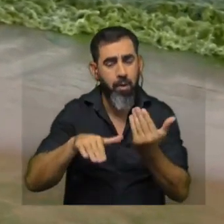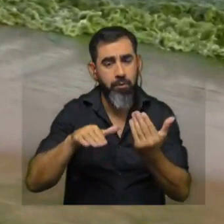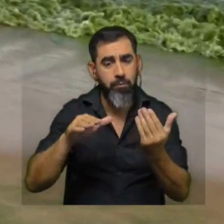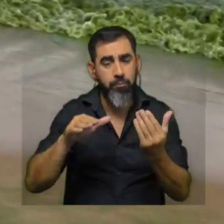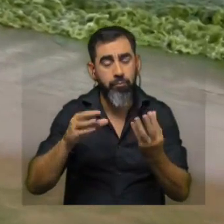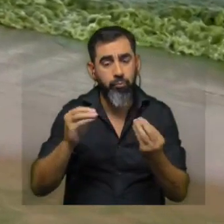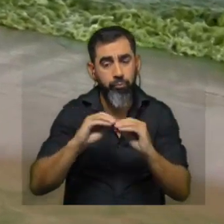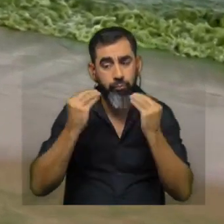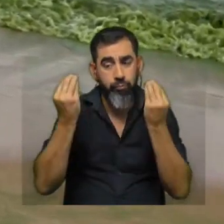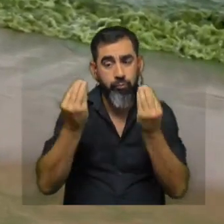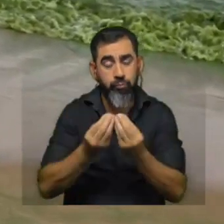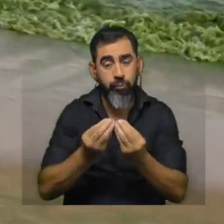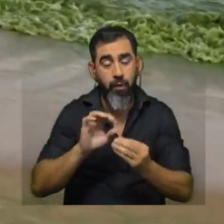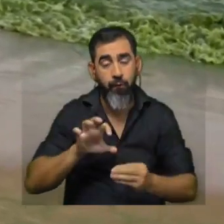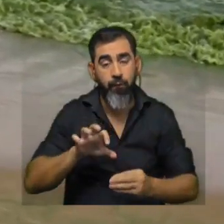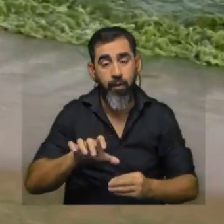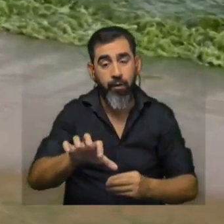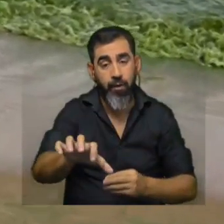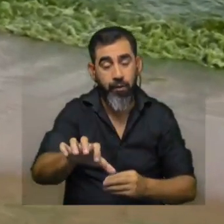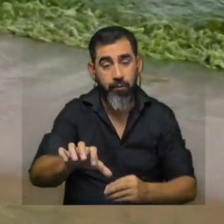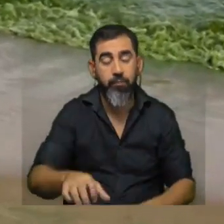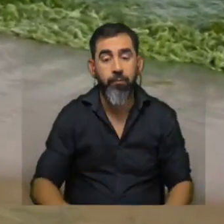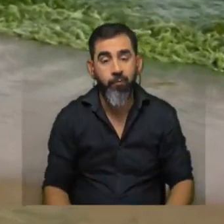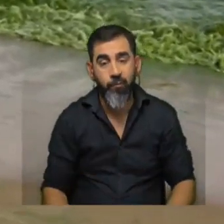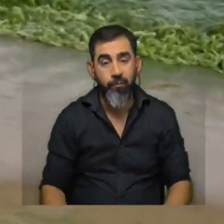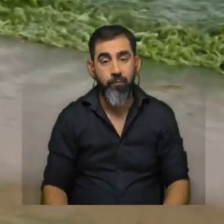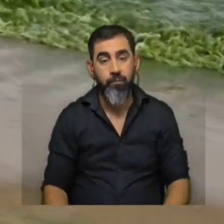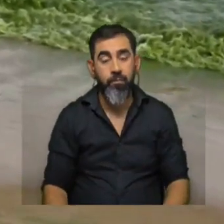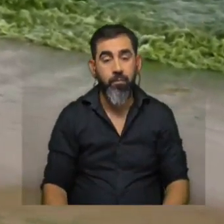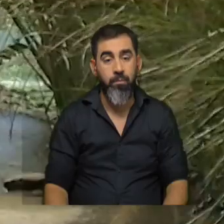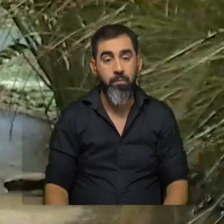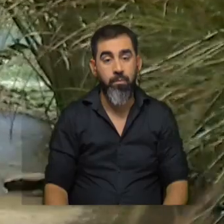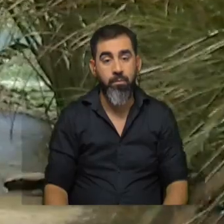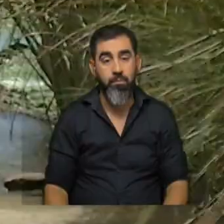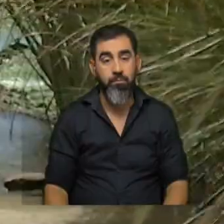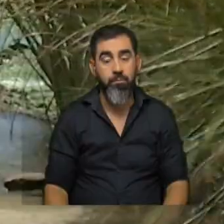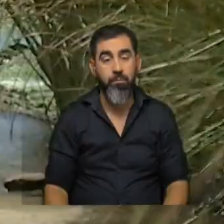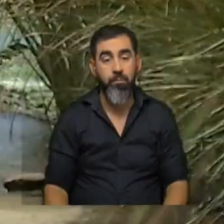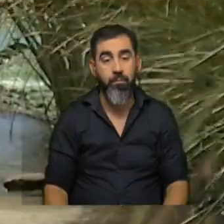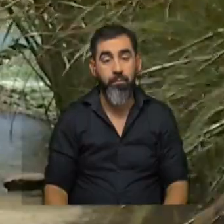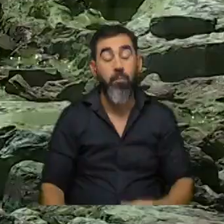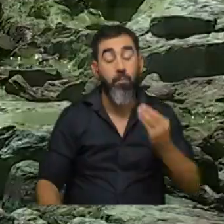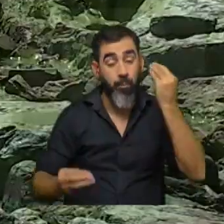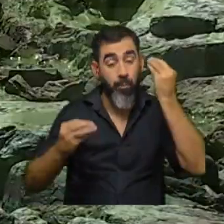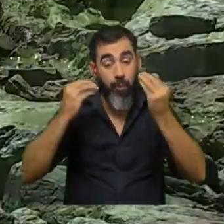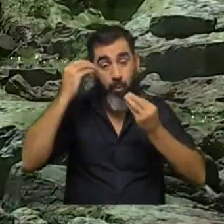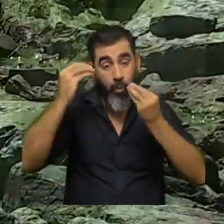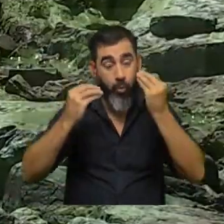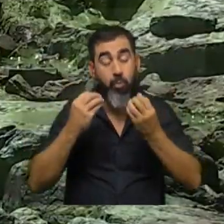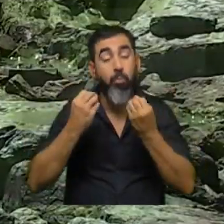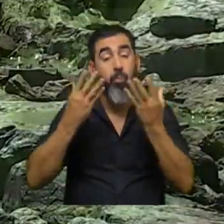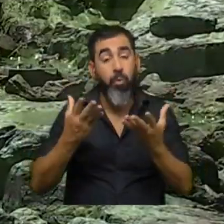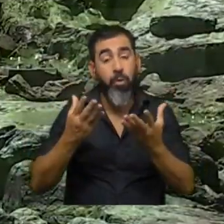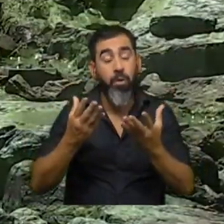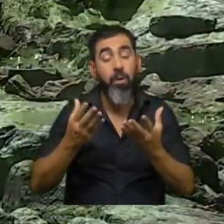concentración de cianobacterias en el estuario que es muy preocupante sobre todo por